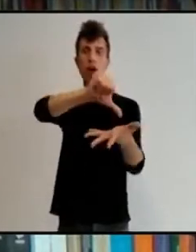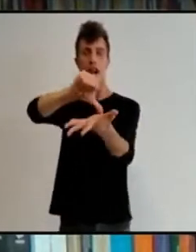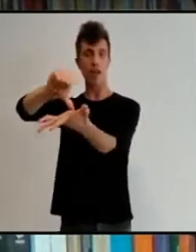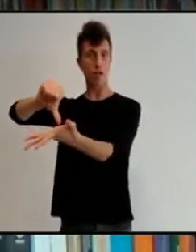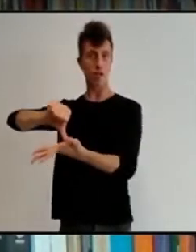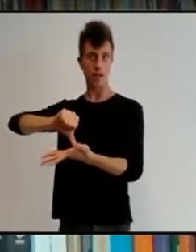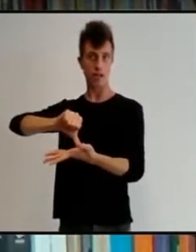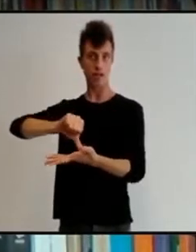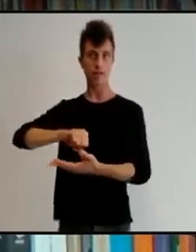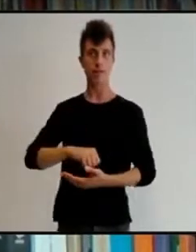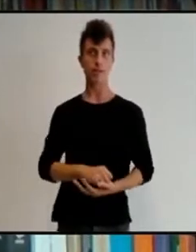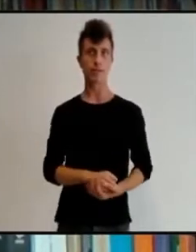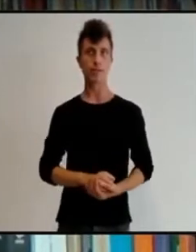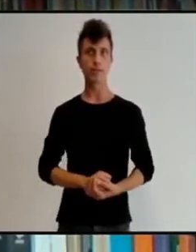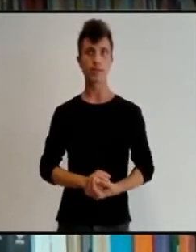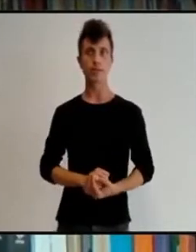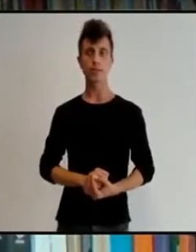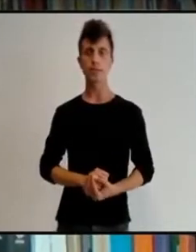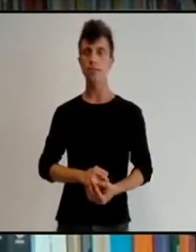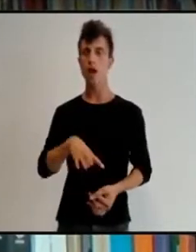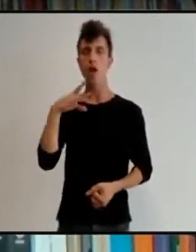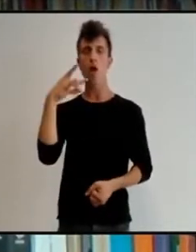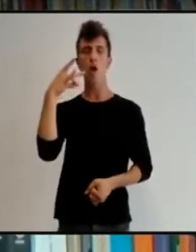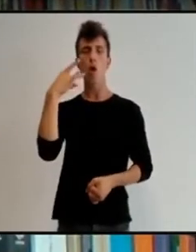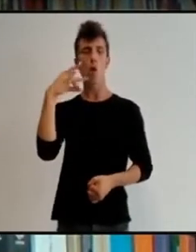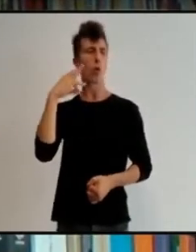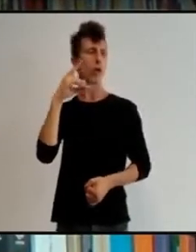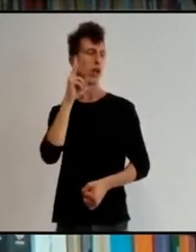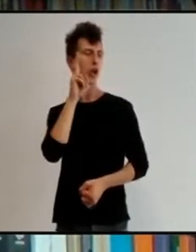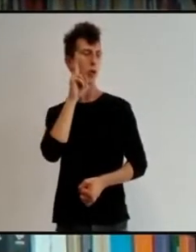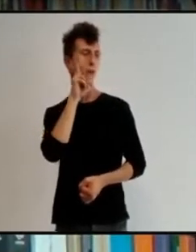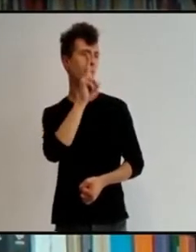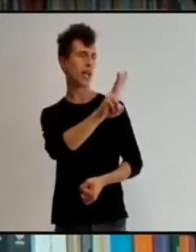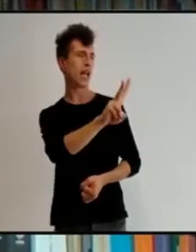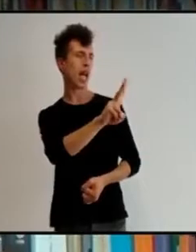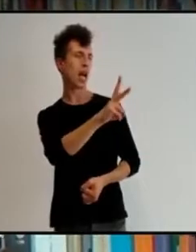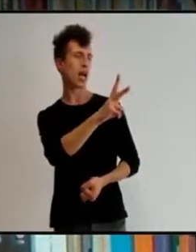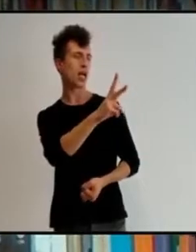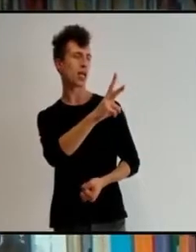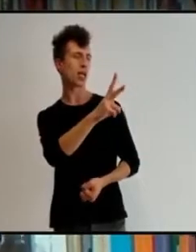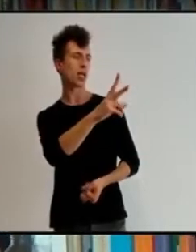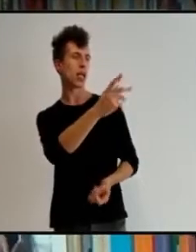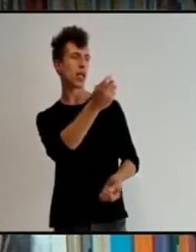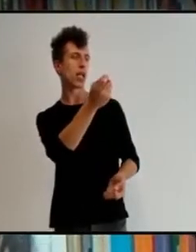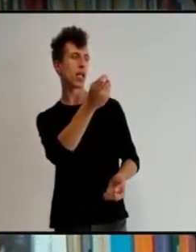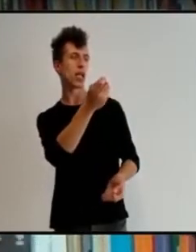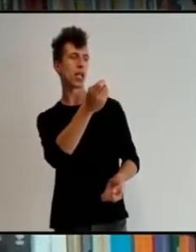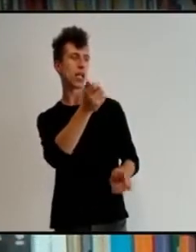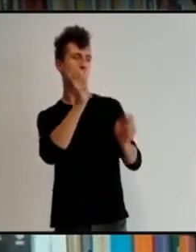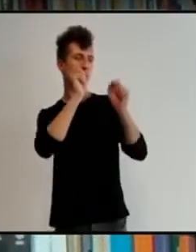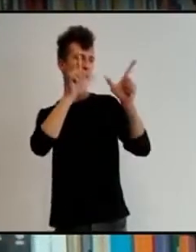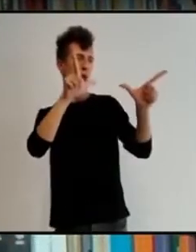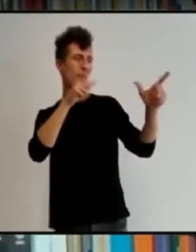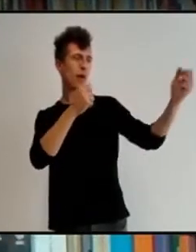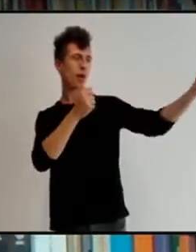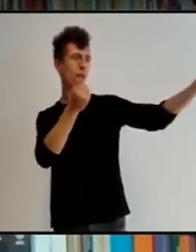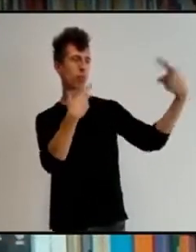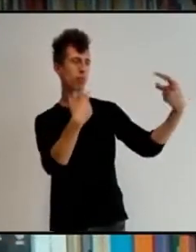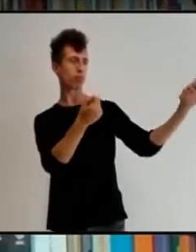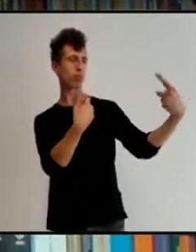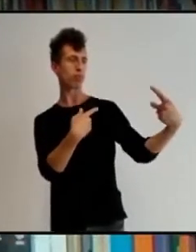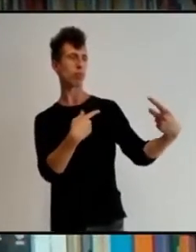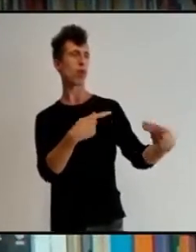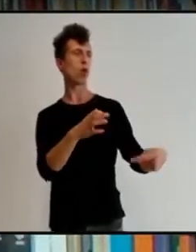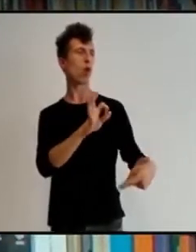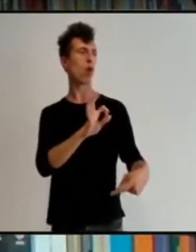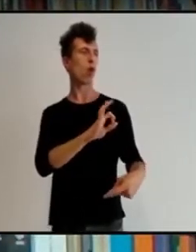No es solamente mirarnos y reconocernos como unas víctimas, que ya de por sí es un hecho fundamental en